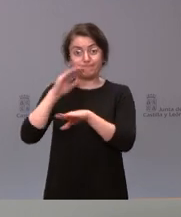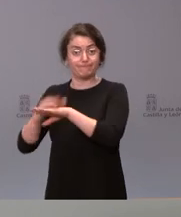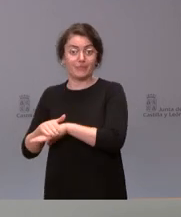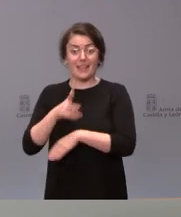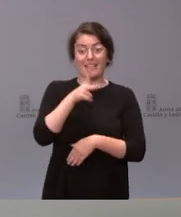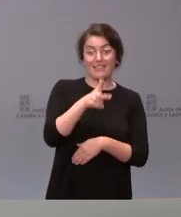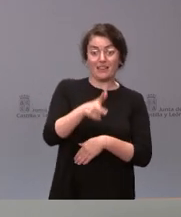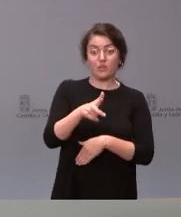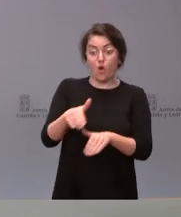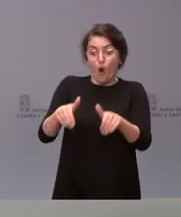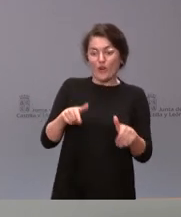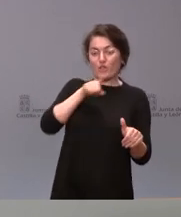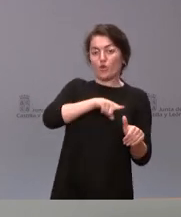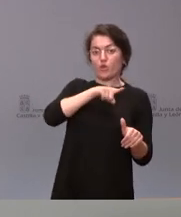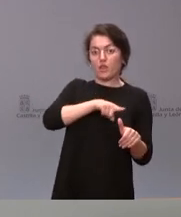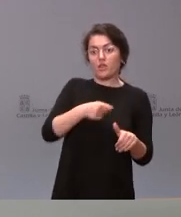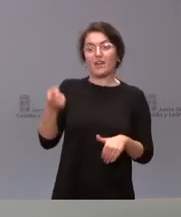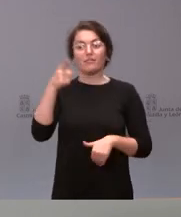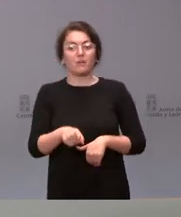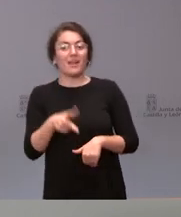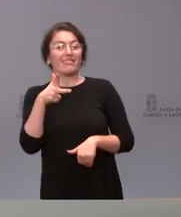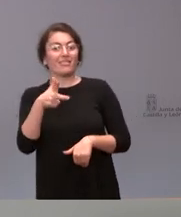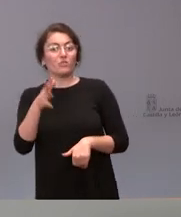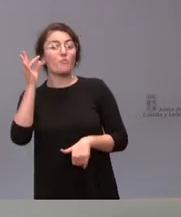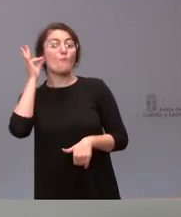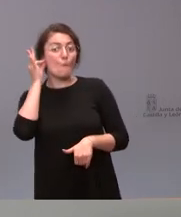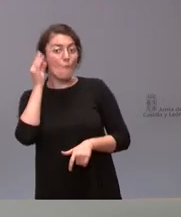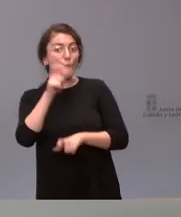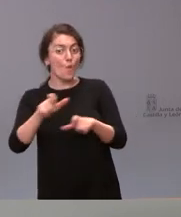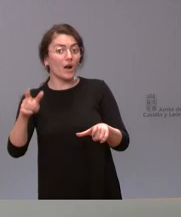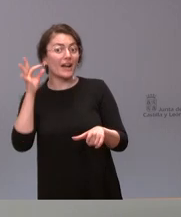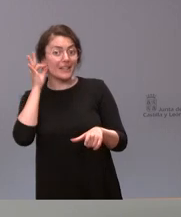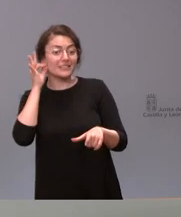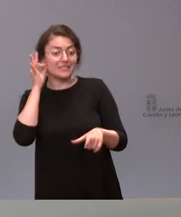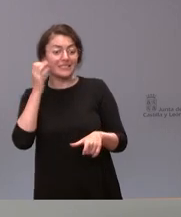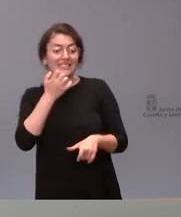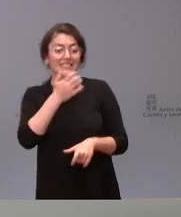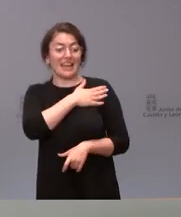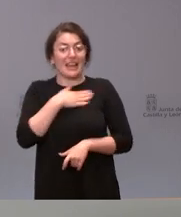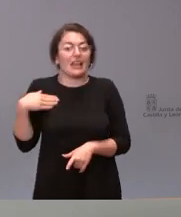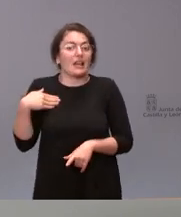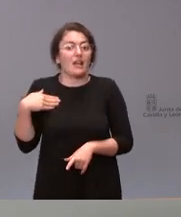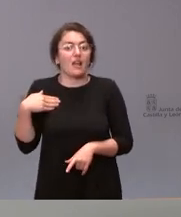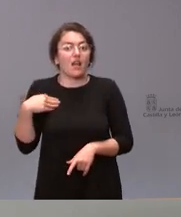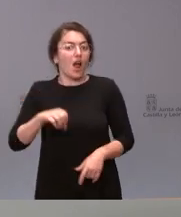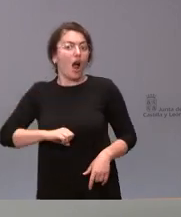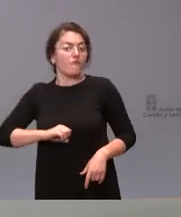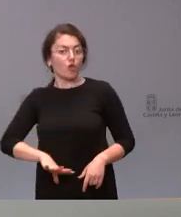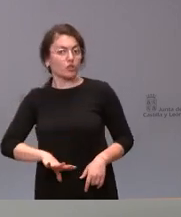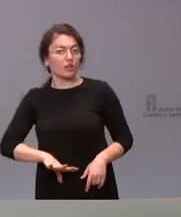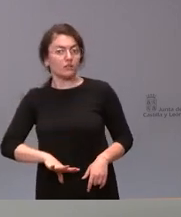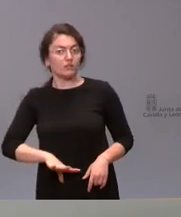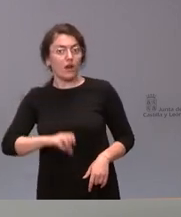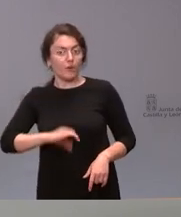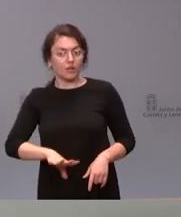y también el derecho de aquellas mujeres que desean hacer uso de la ley a que lo puedan hacer con la